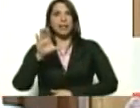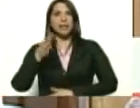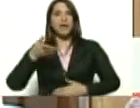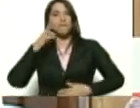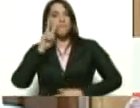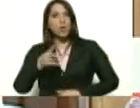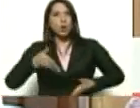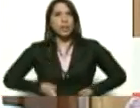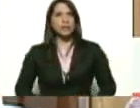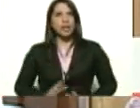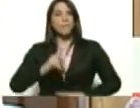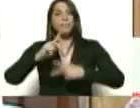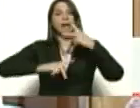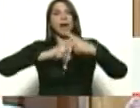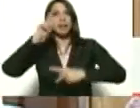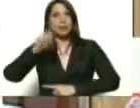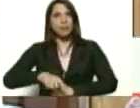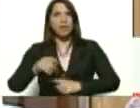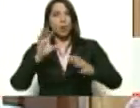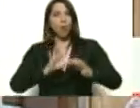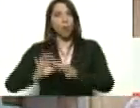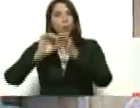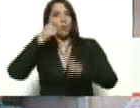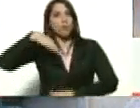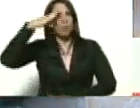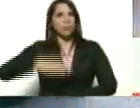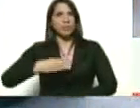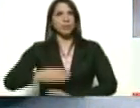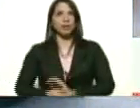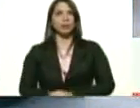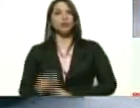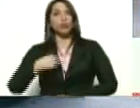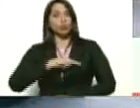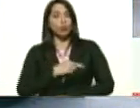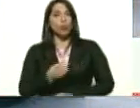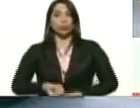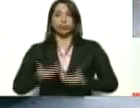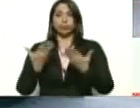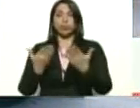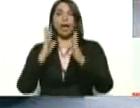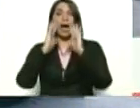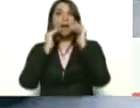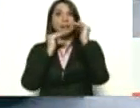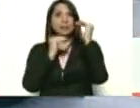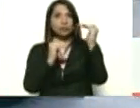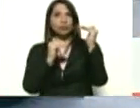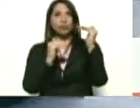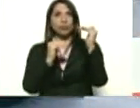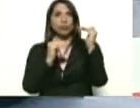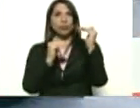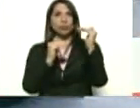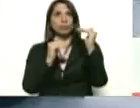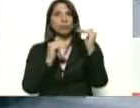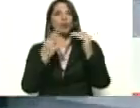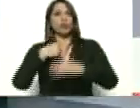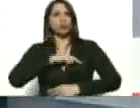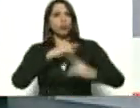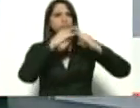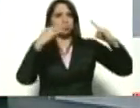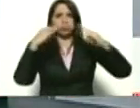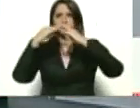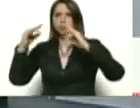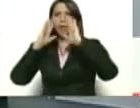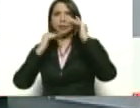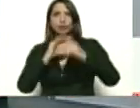y los planes que en unión cívico-militar nosotros estamos dando de atención en los puestos de atención social